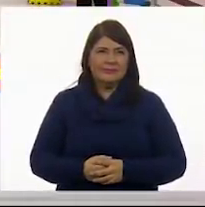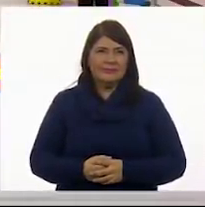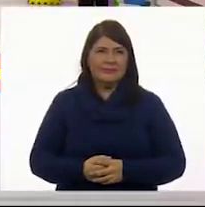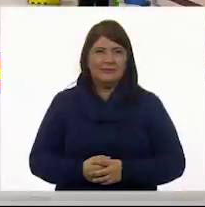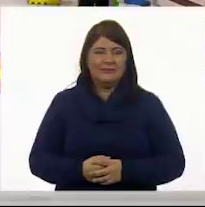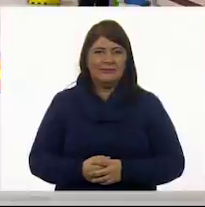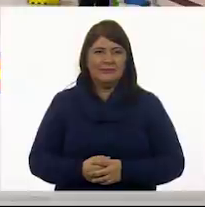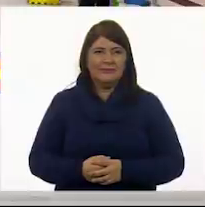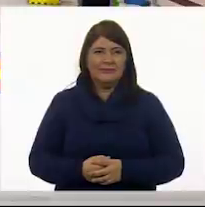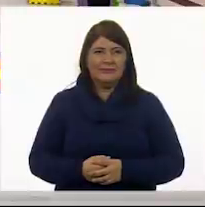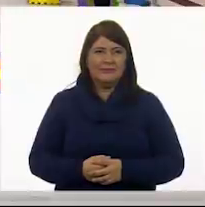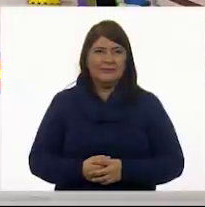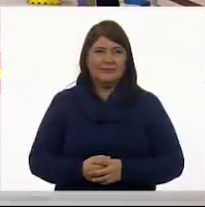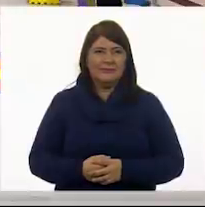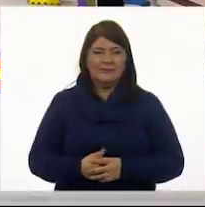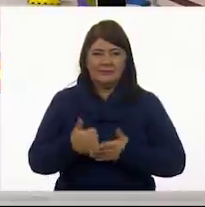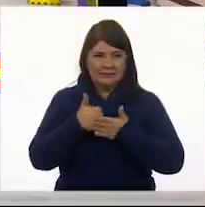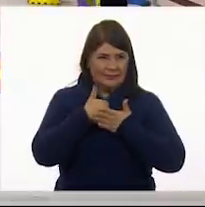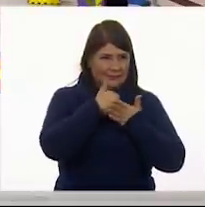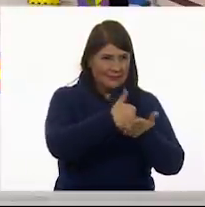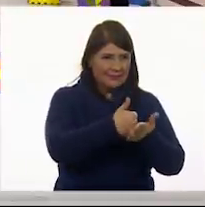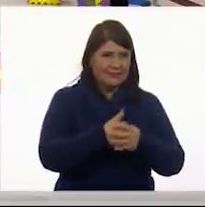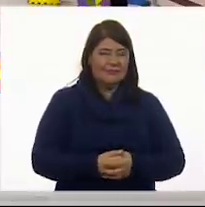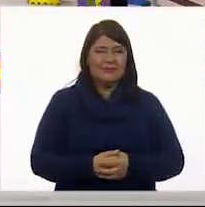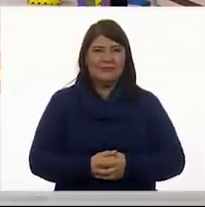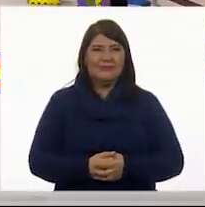¿Me la sostienes? Te ayudo. Te ayudo. Ah, bueno.